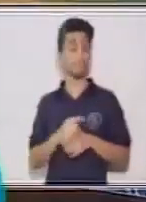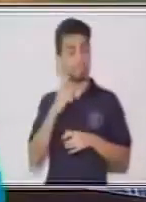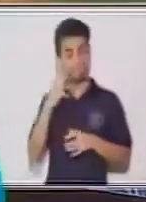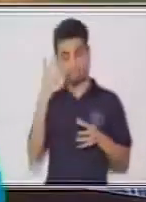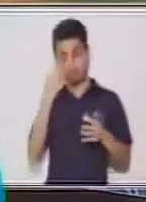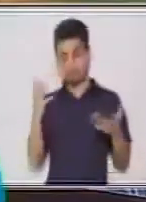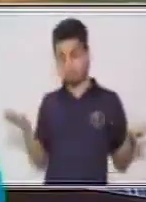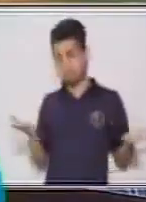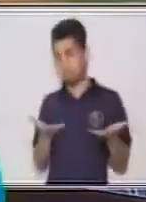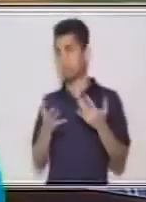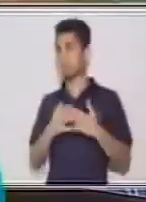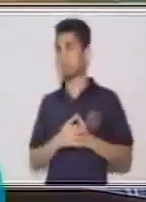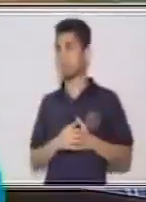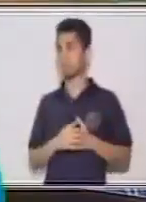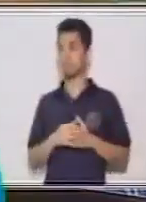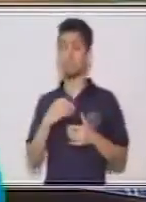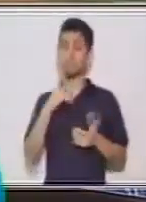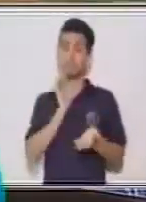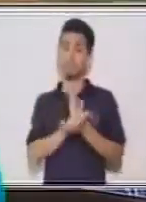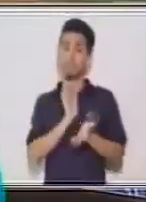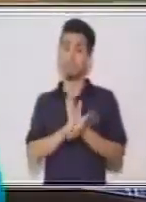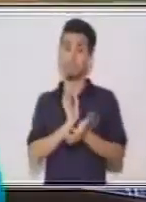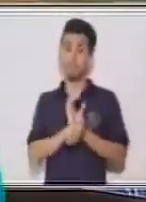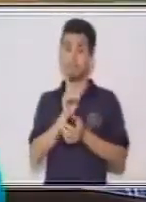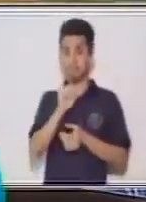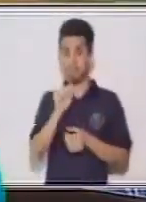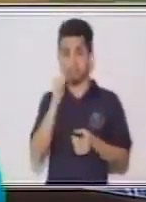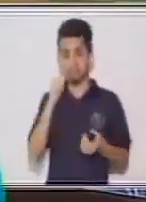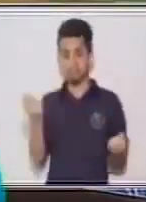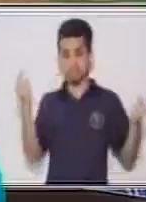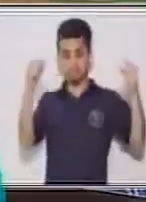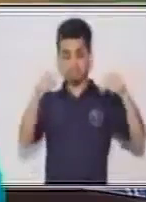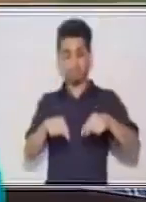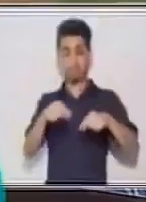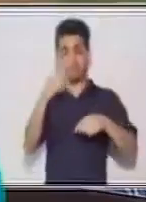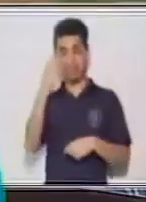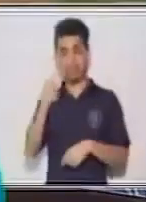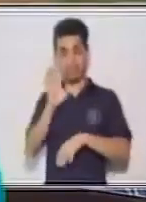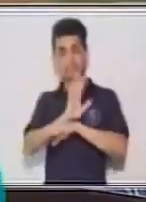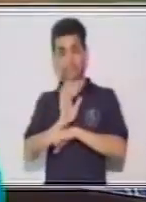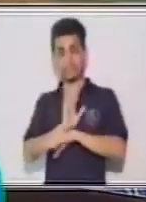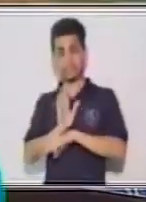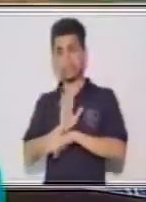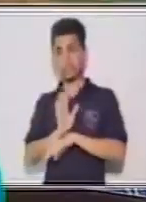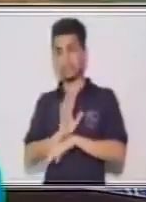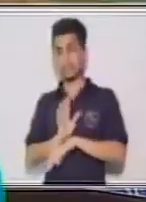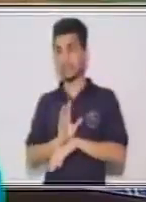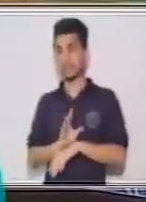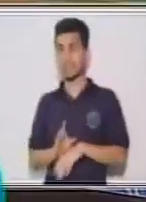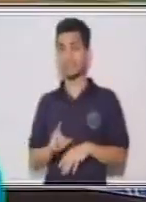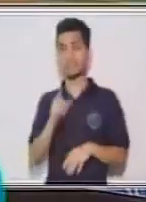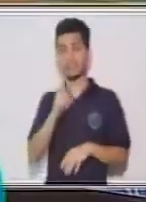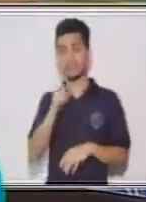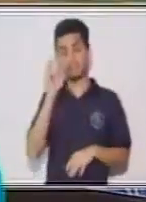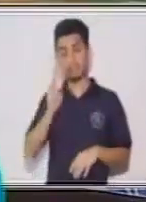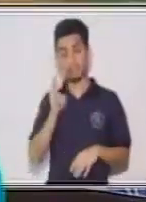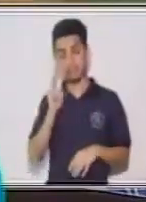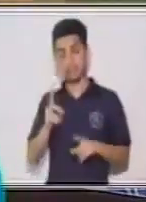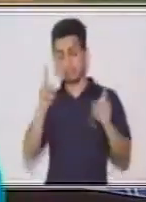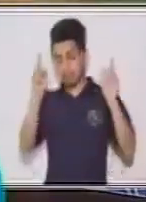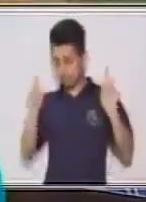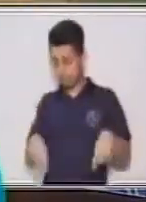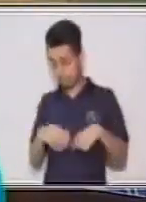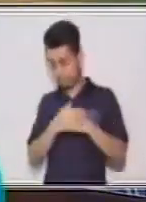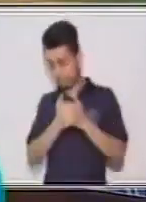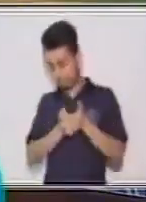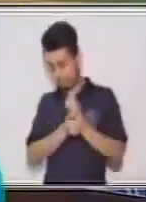aventura? Pues bueno, esperamos que podamos vernos en un próximo momento y ante todo, ten presente, lavarte las